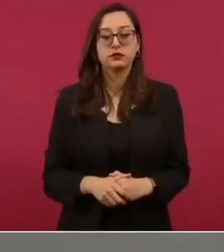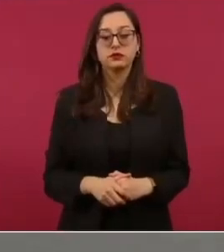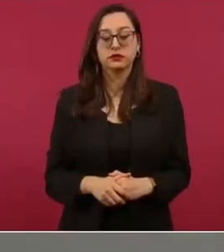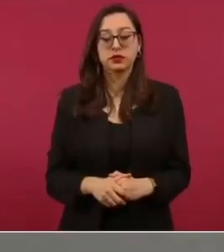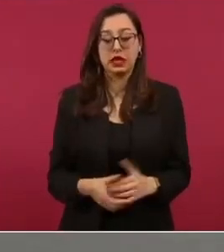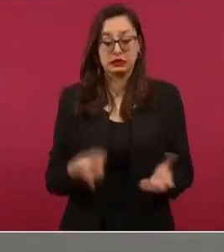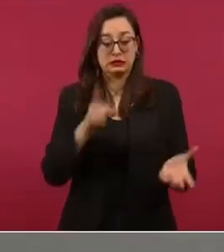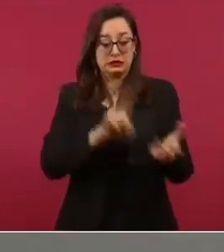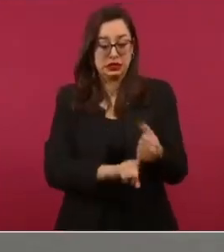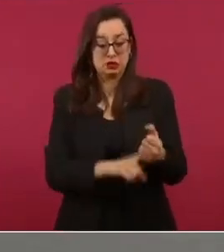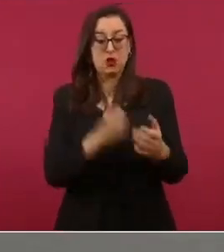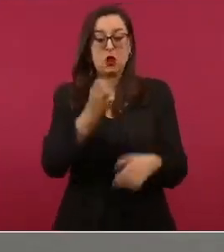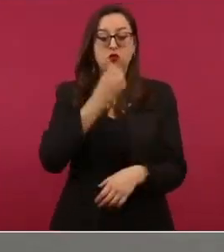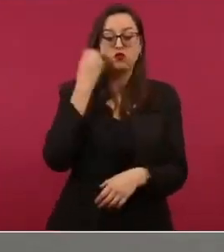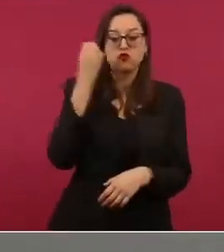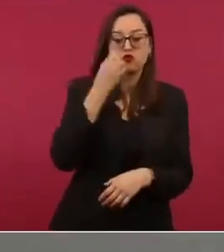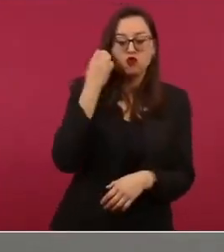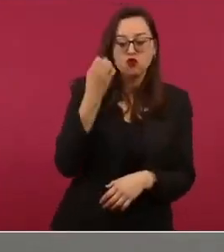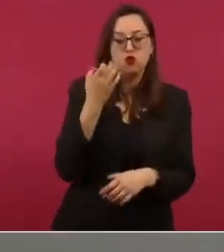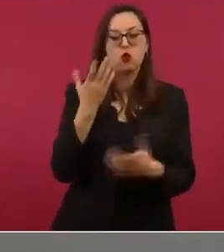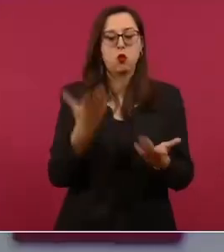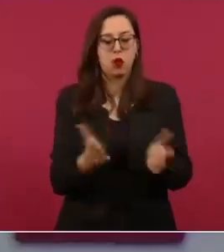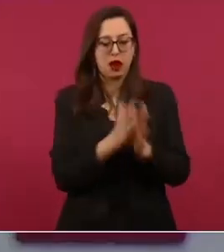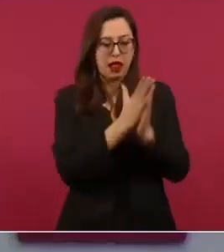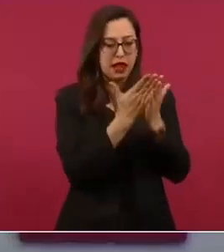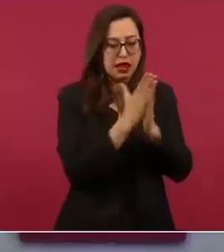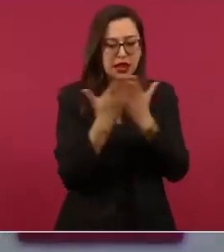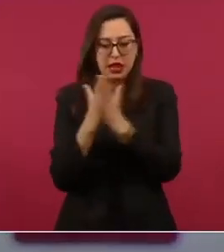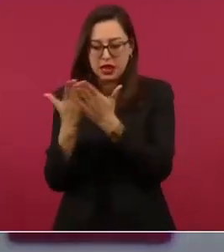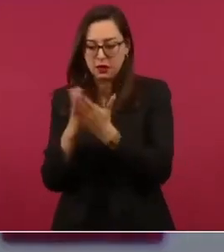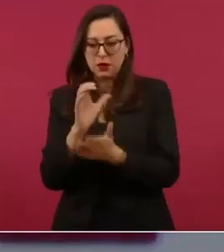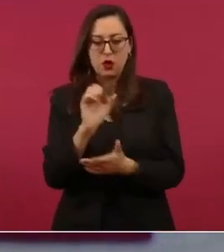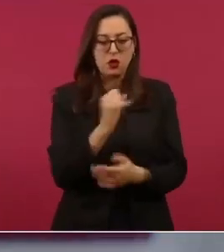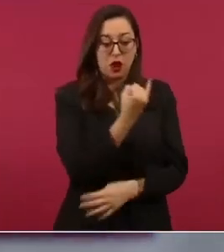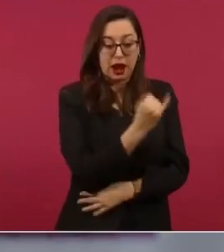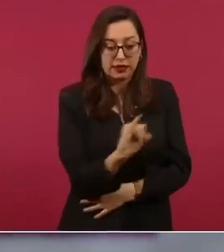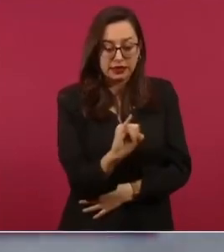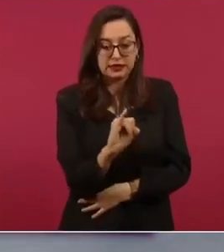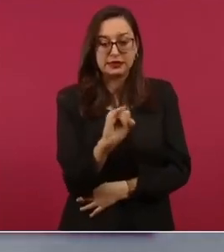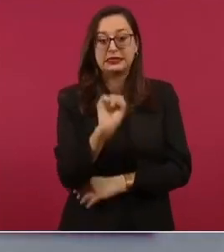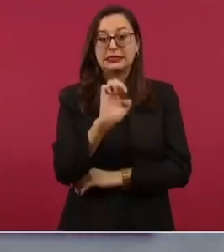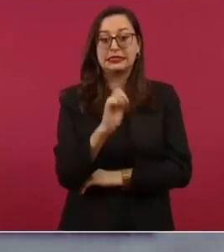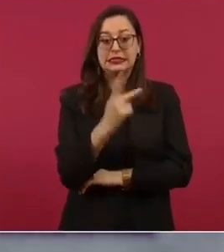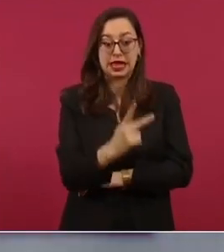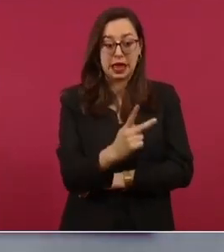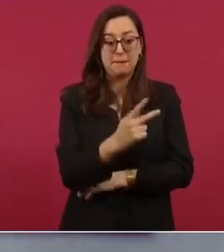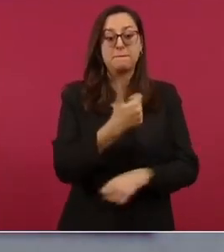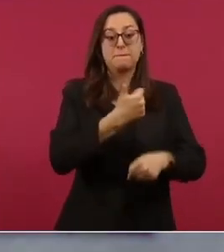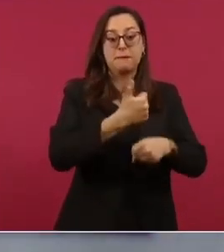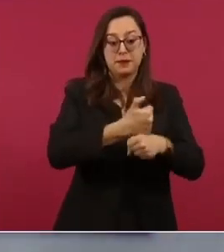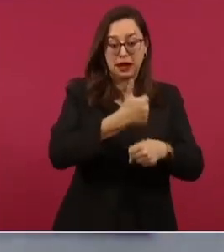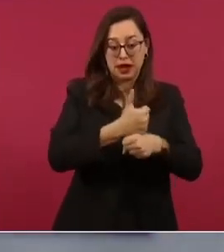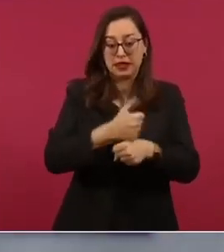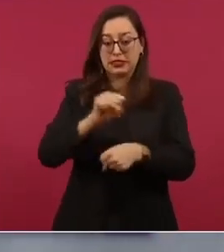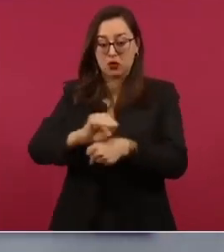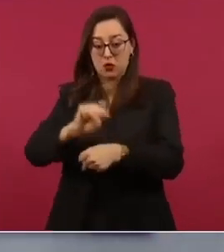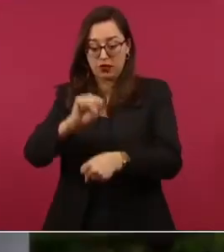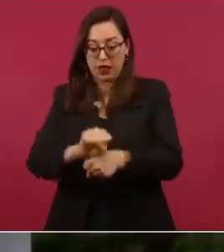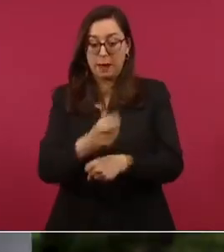contenidos para veinticinco libros de texto de preescolar primaria y secundaria